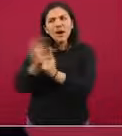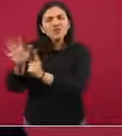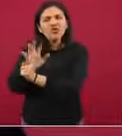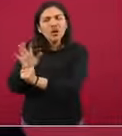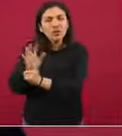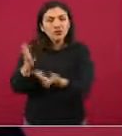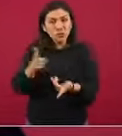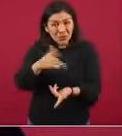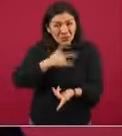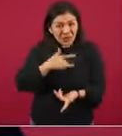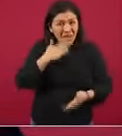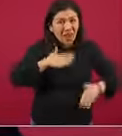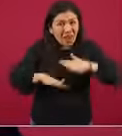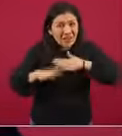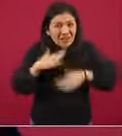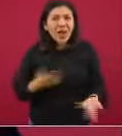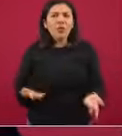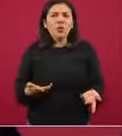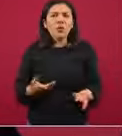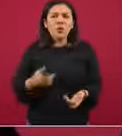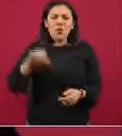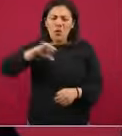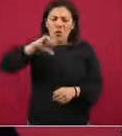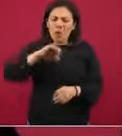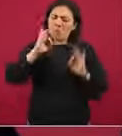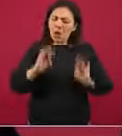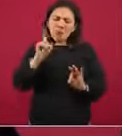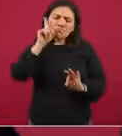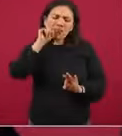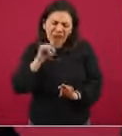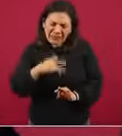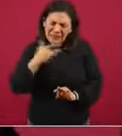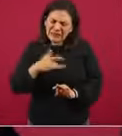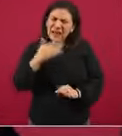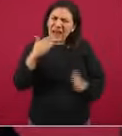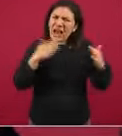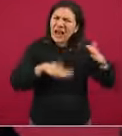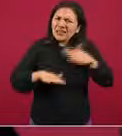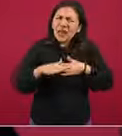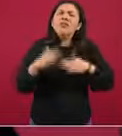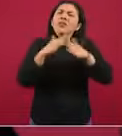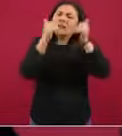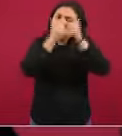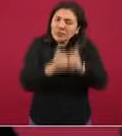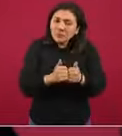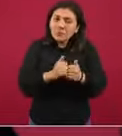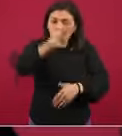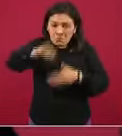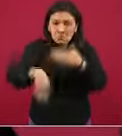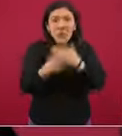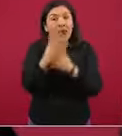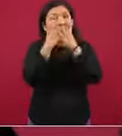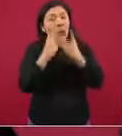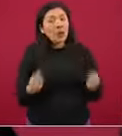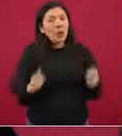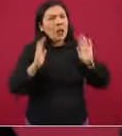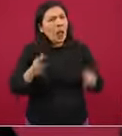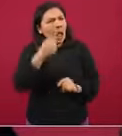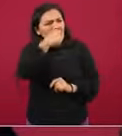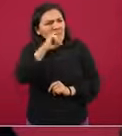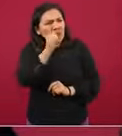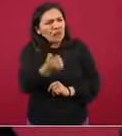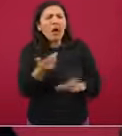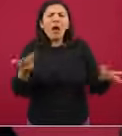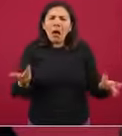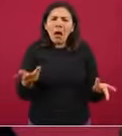Si te sientes cansado, si de repente de un día para otro te sientes cansado, quédate en casa. Si al día siguiente se te quita lo cansado y no tuviste nada,